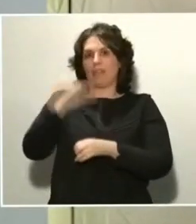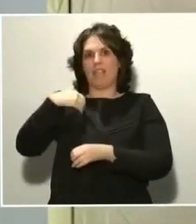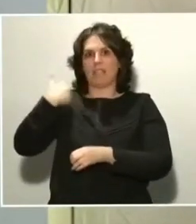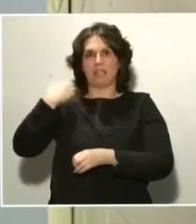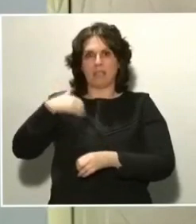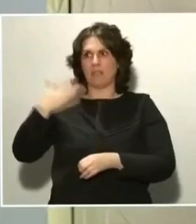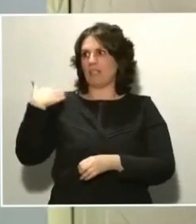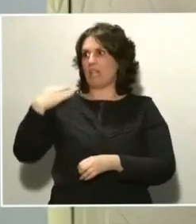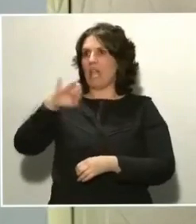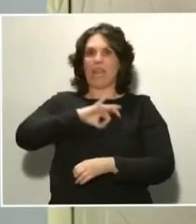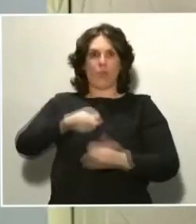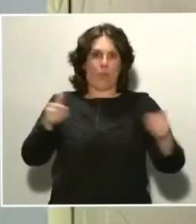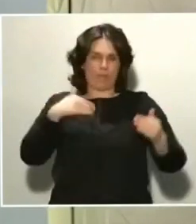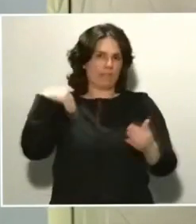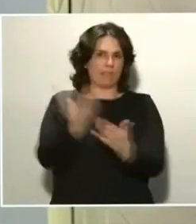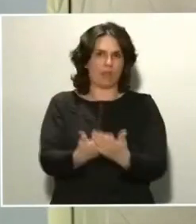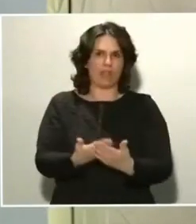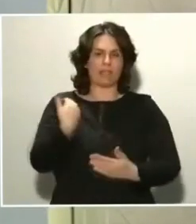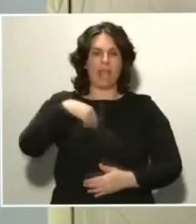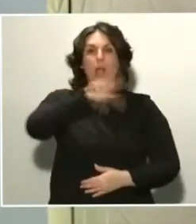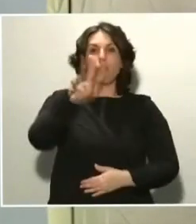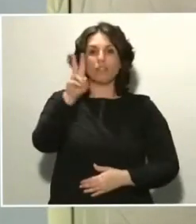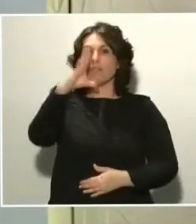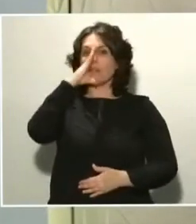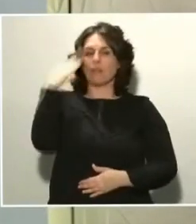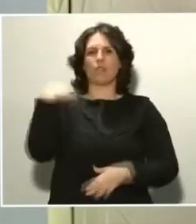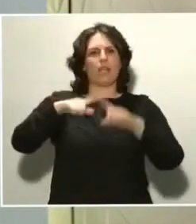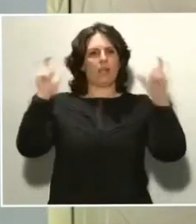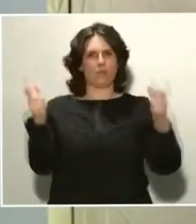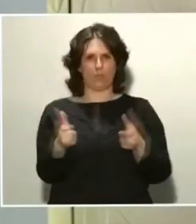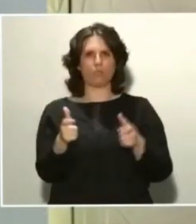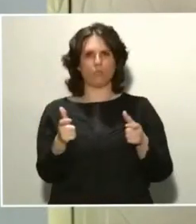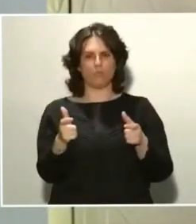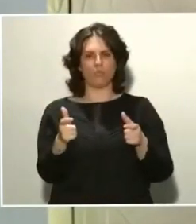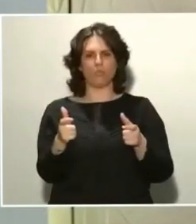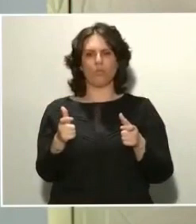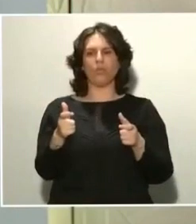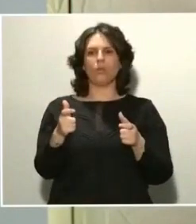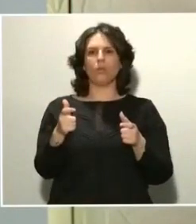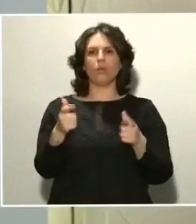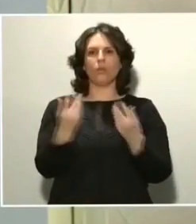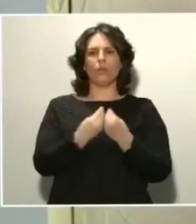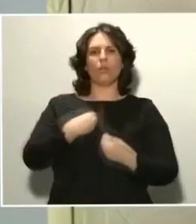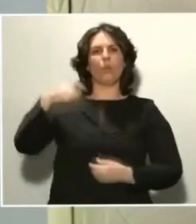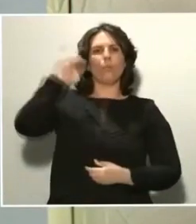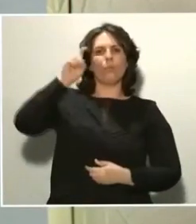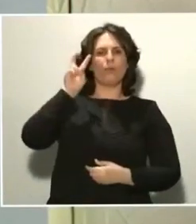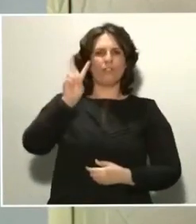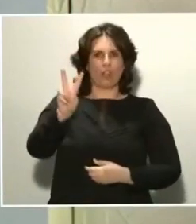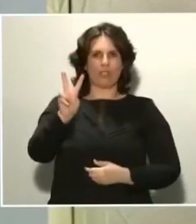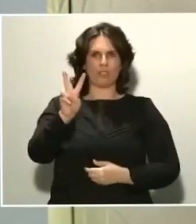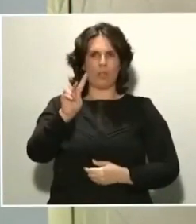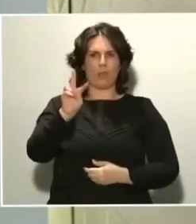Ya el 2 de febrero tuvimos una reunión con los profesores en Juanes y García Sastre, este último trabaja en Nueva York,